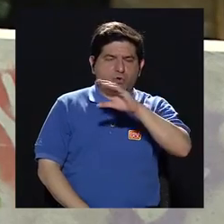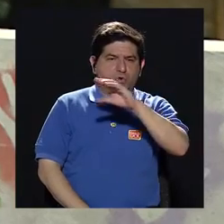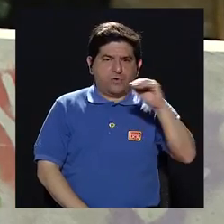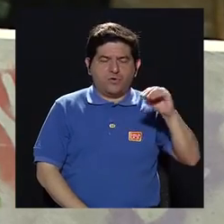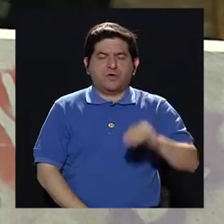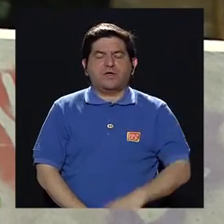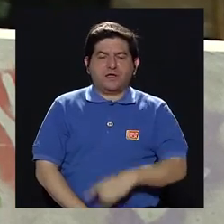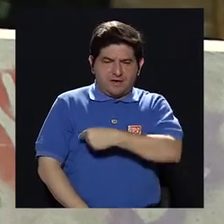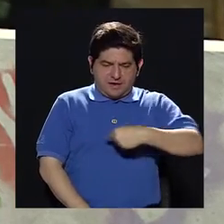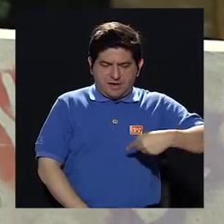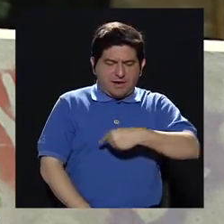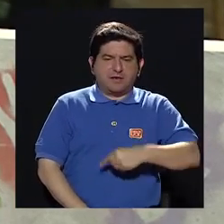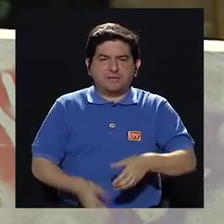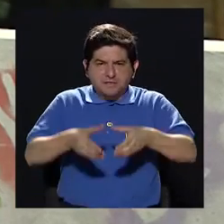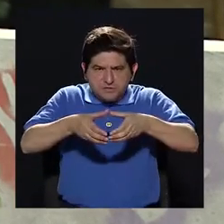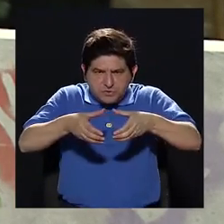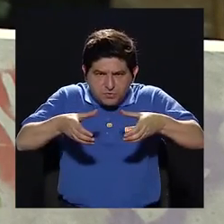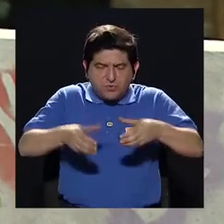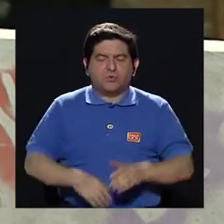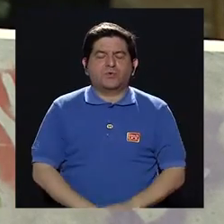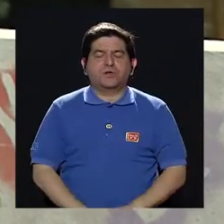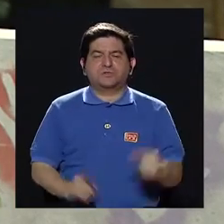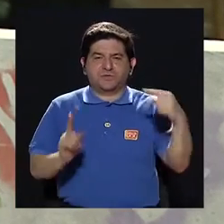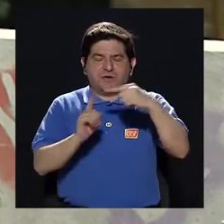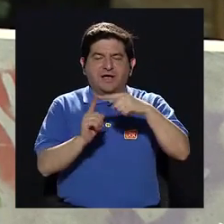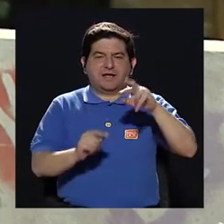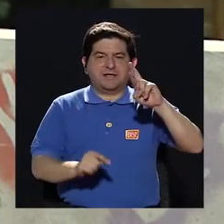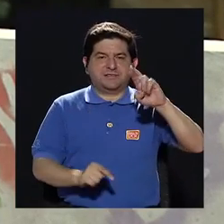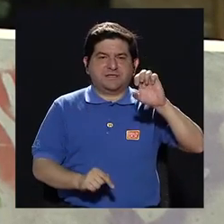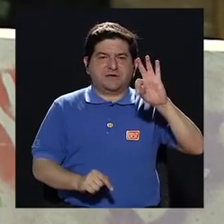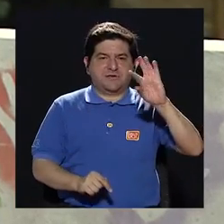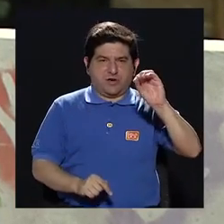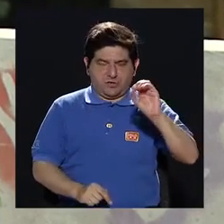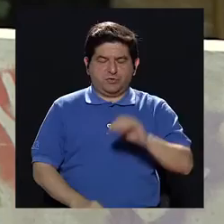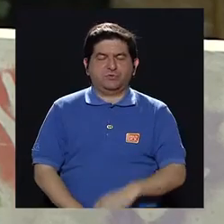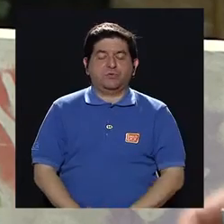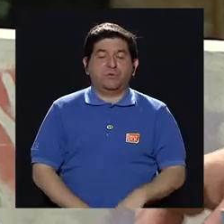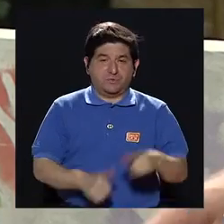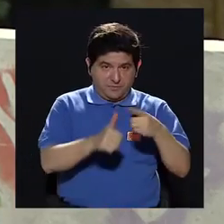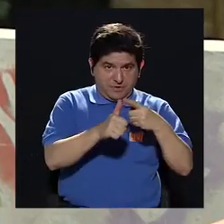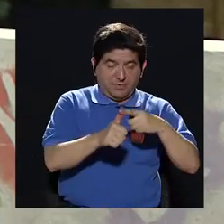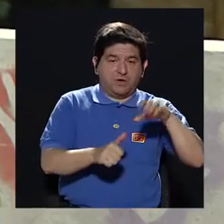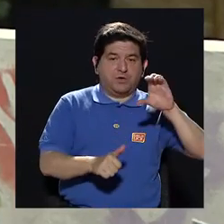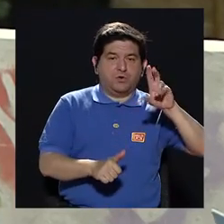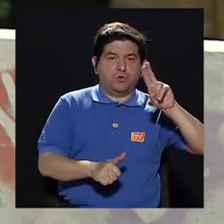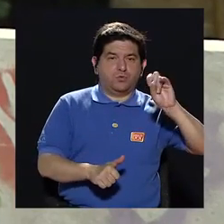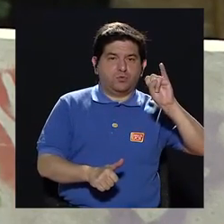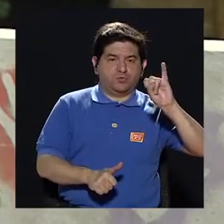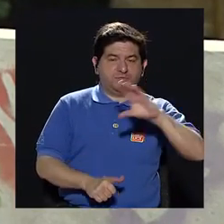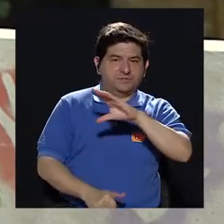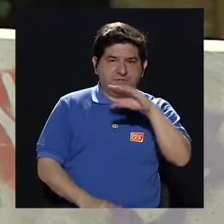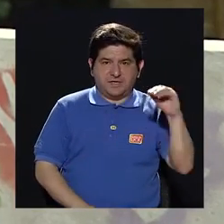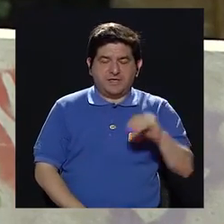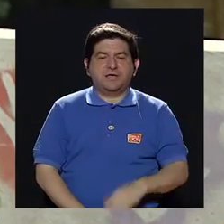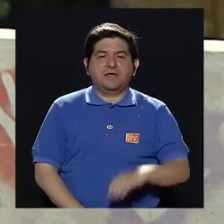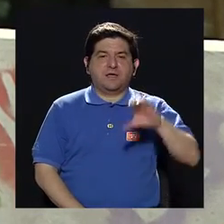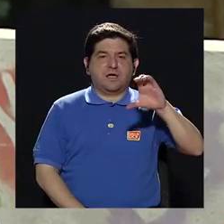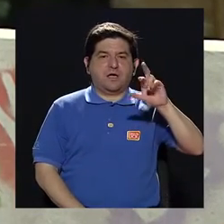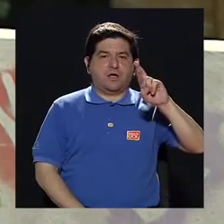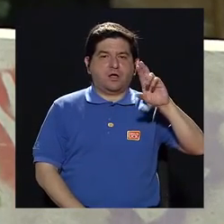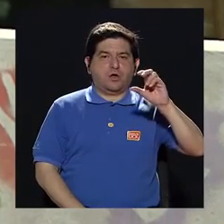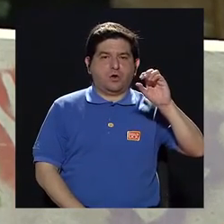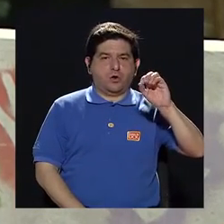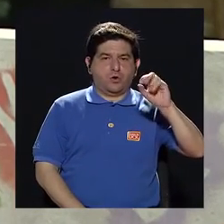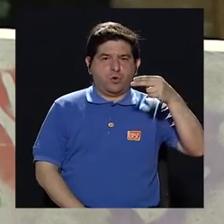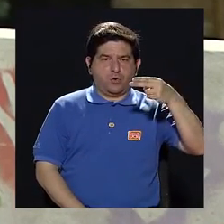y el intestino grueso, ¿verdad? Hasta el recto. Y en el caso del crón se pueden presentar las